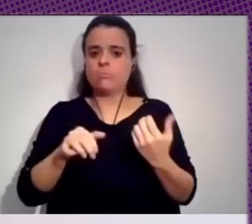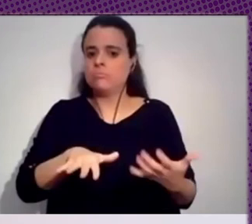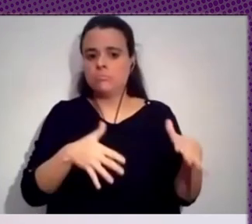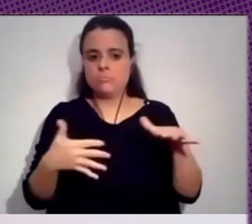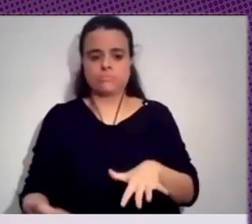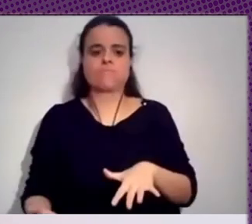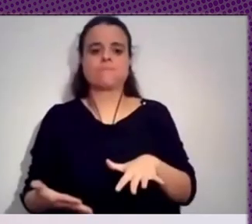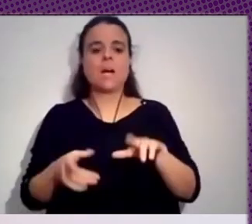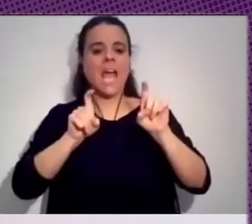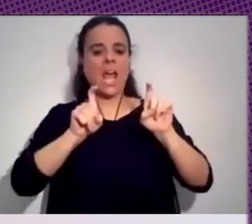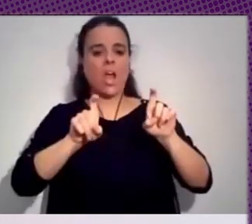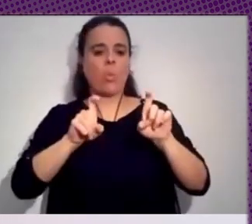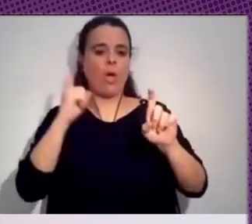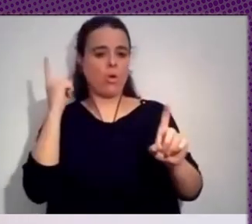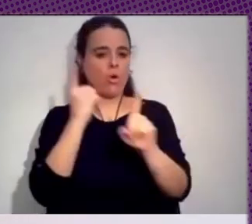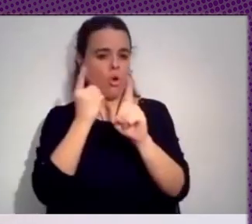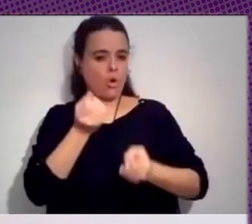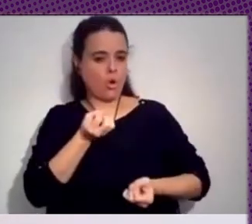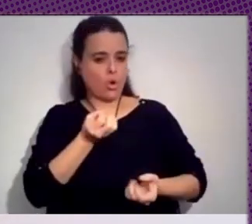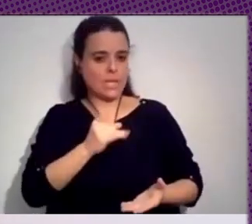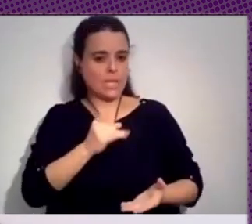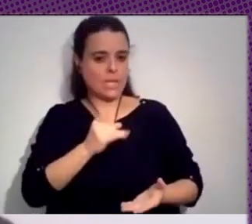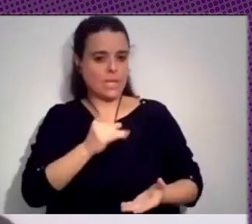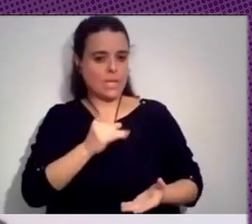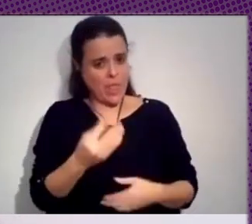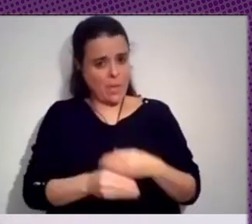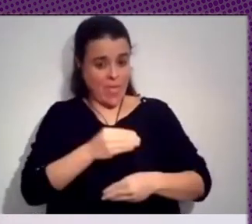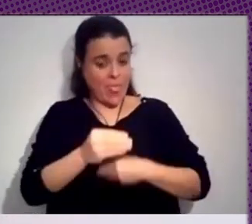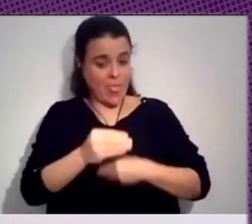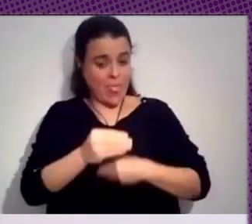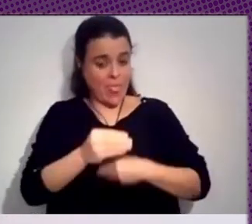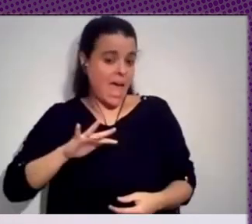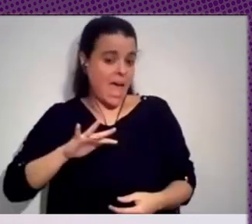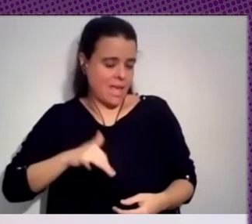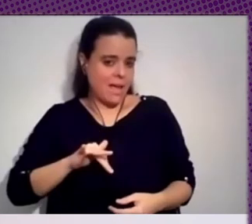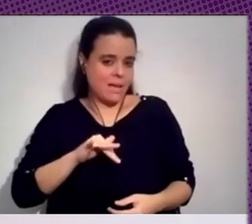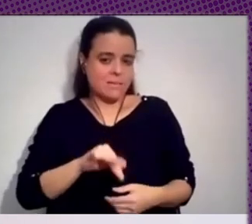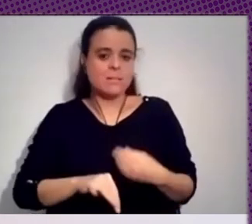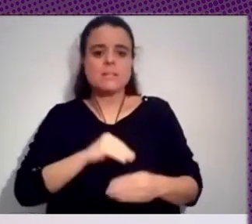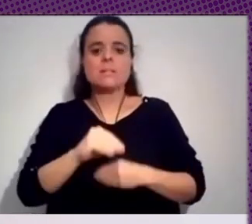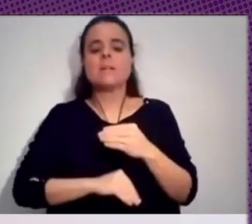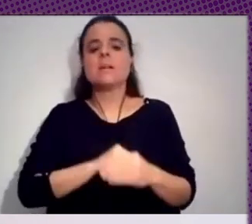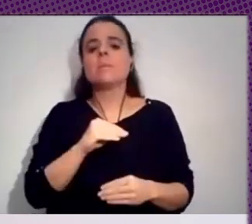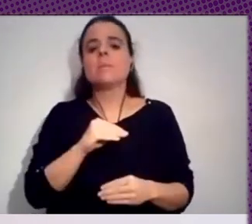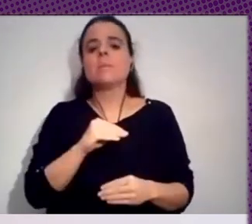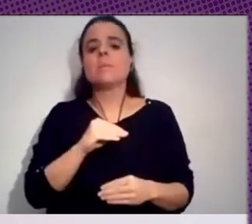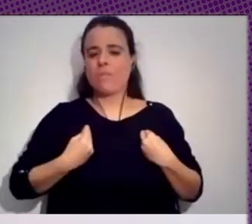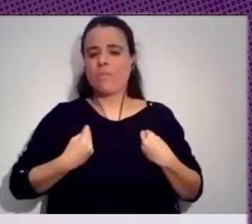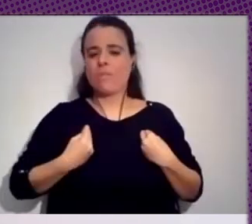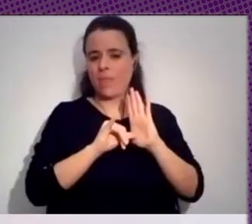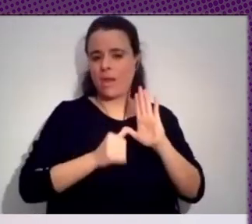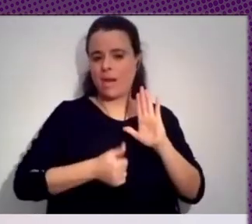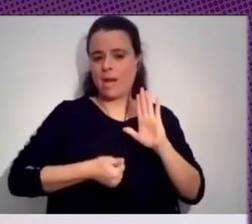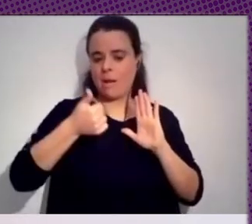educación contra los mensajes de odio que ya se están haciendo pero también conectados con nuestra vivencia cada vez más cercana a los estímulos digitales sobre